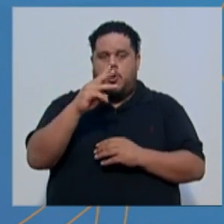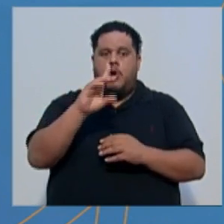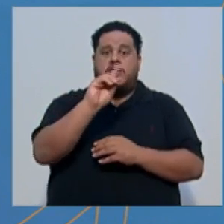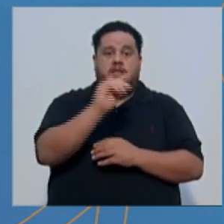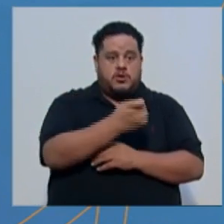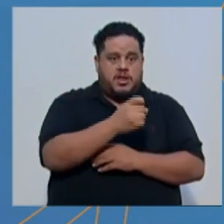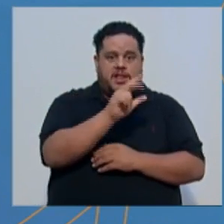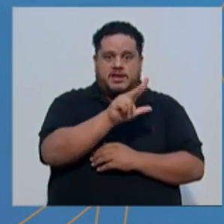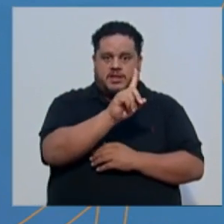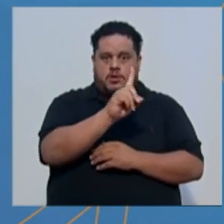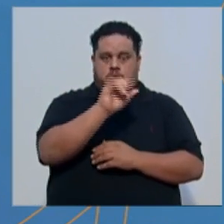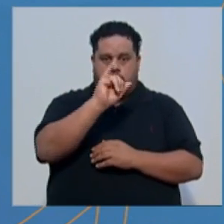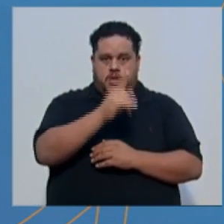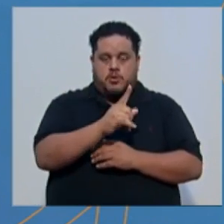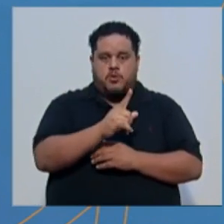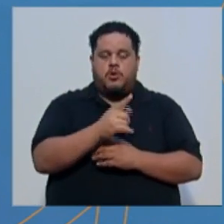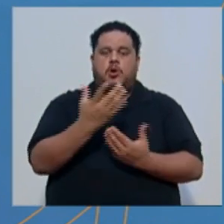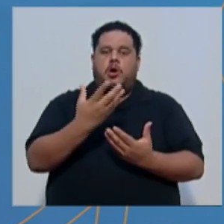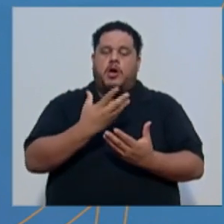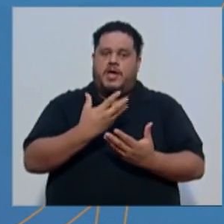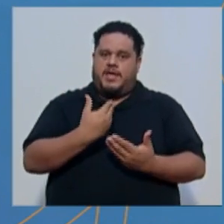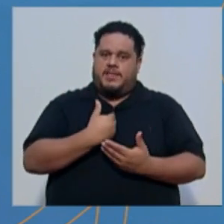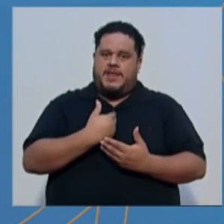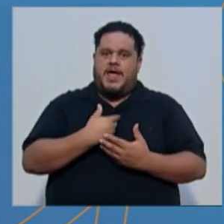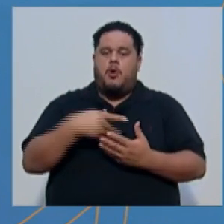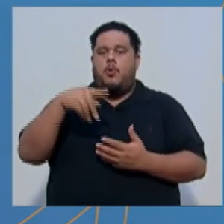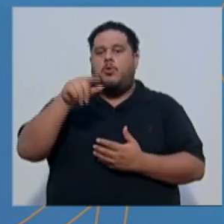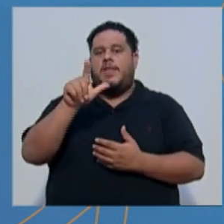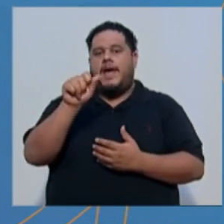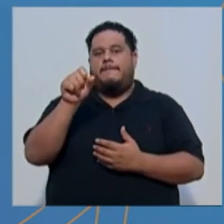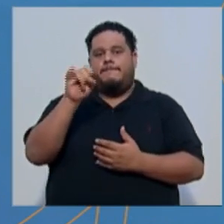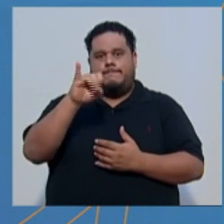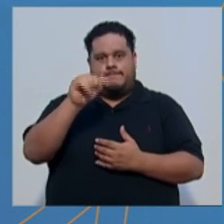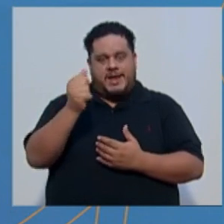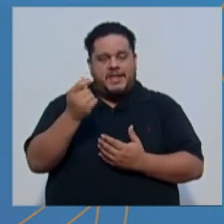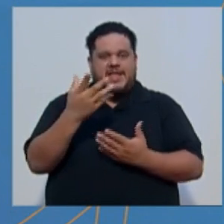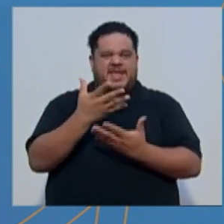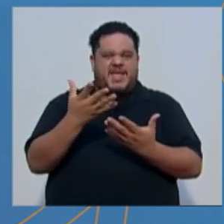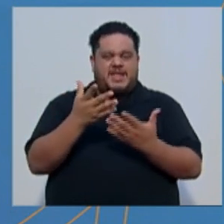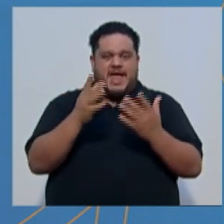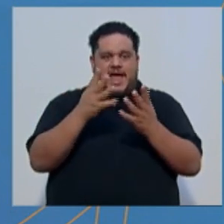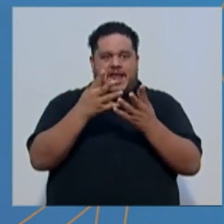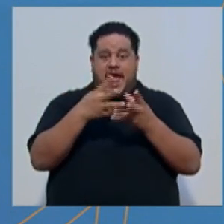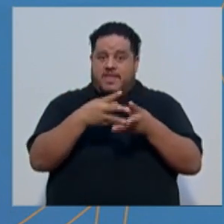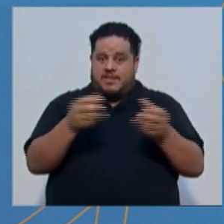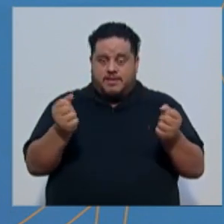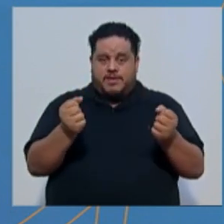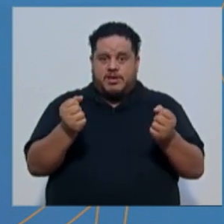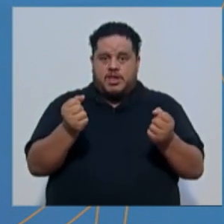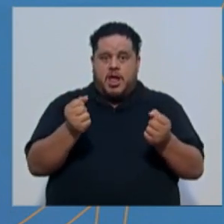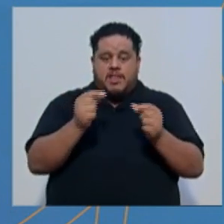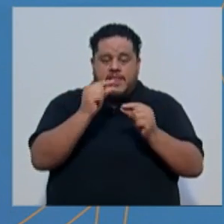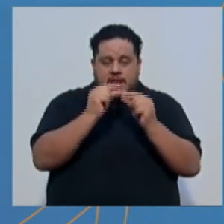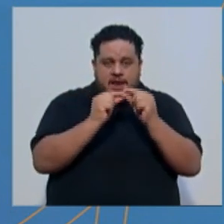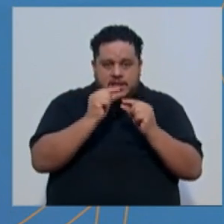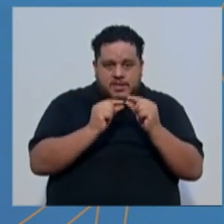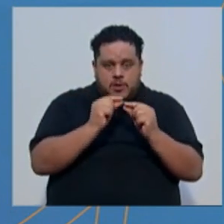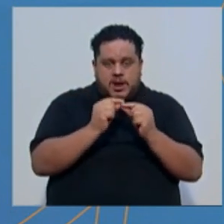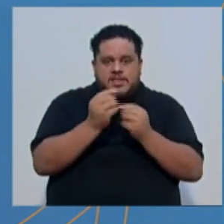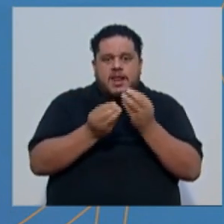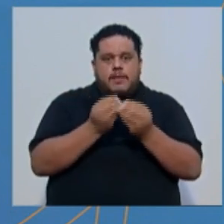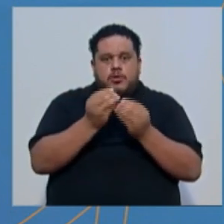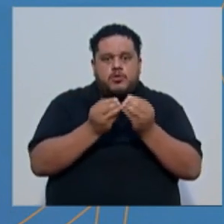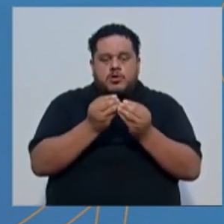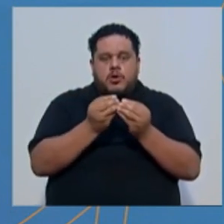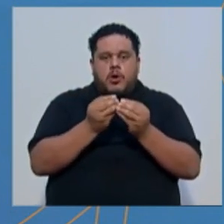Como padecimiento, presentaba una plasia medular severa, que es la desaparición de las células encargadas de la producción de sangre